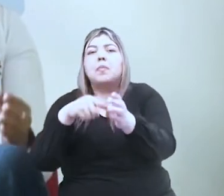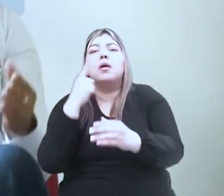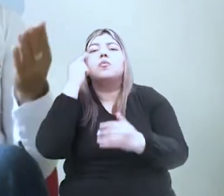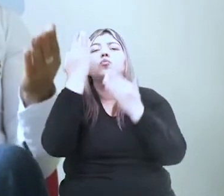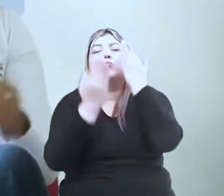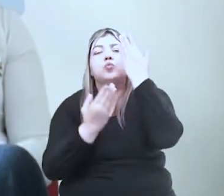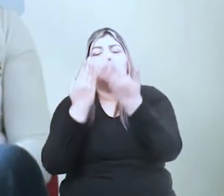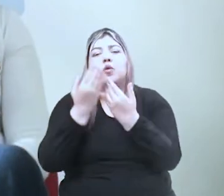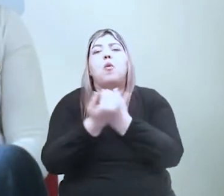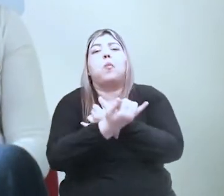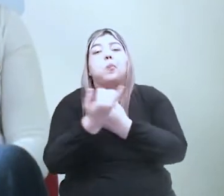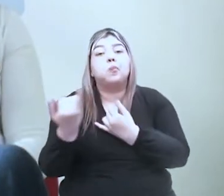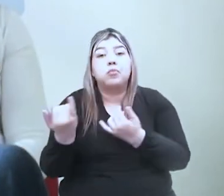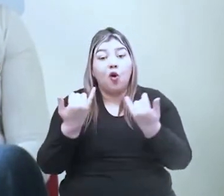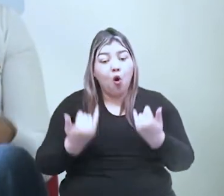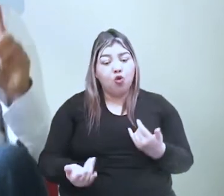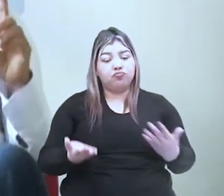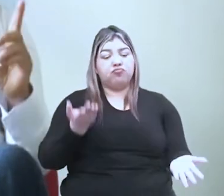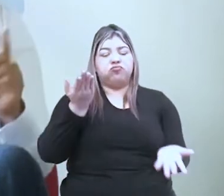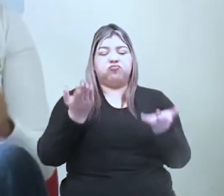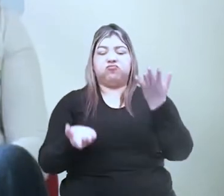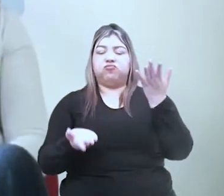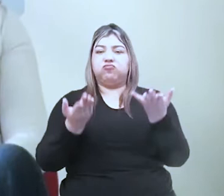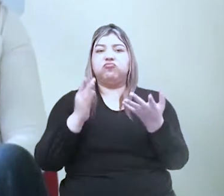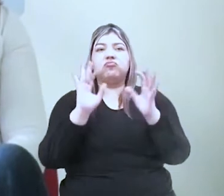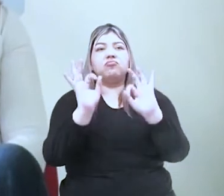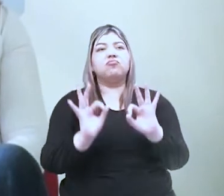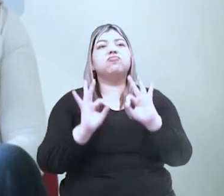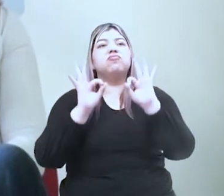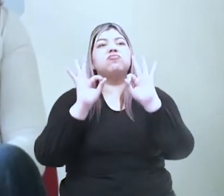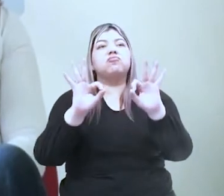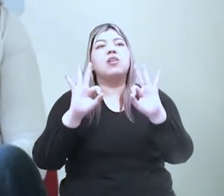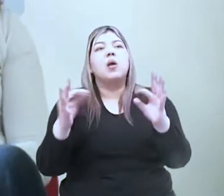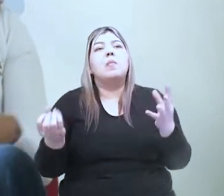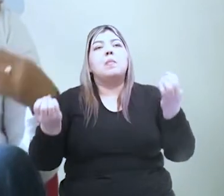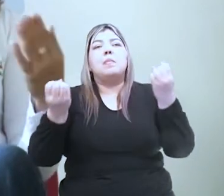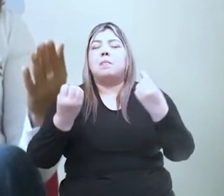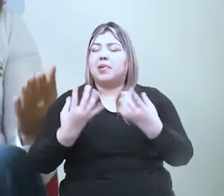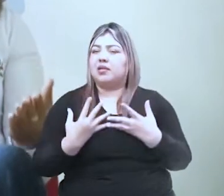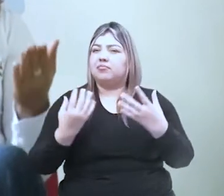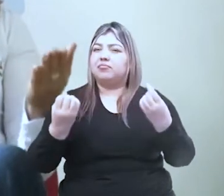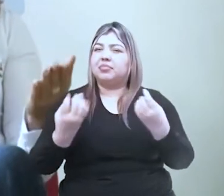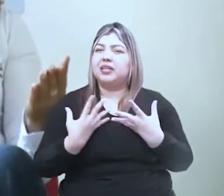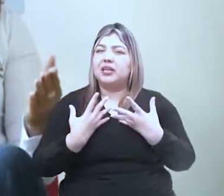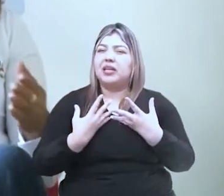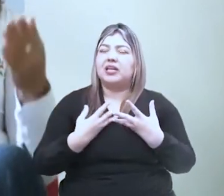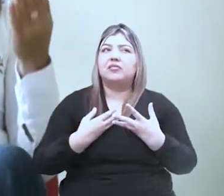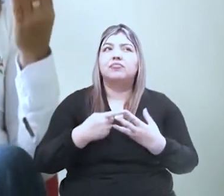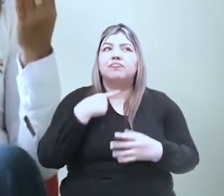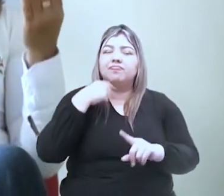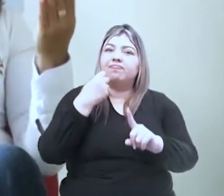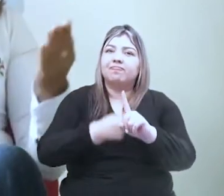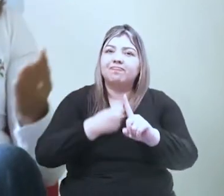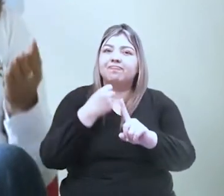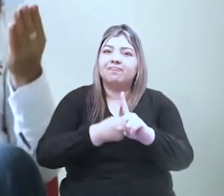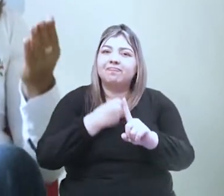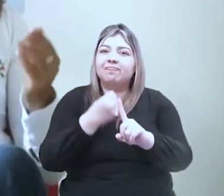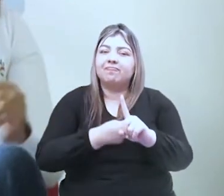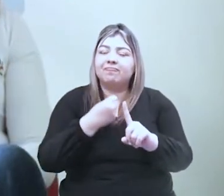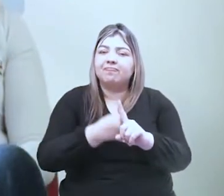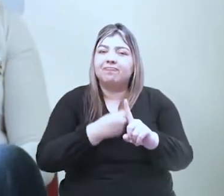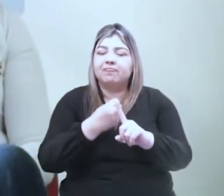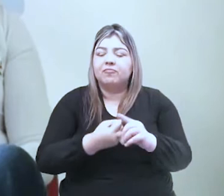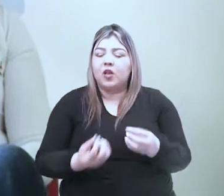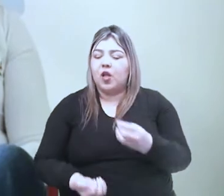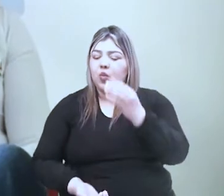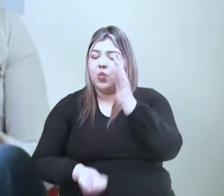hoy tenemos ya un balance que nos ha permitido, reitero, tener unas nuevas